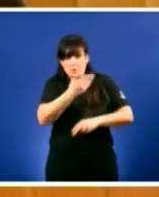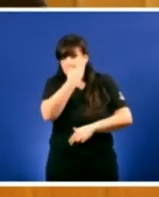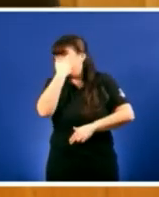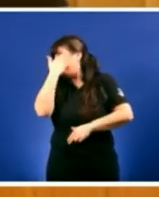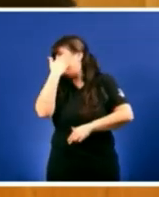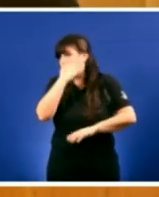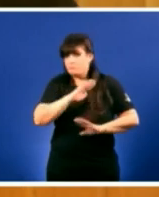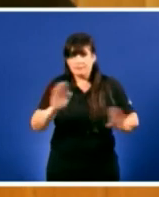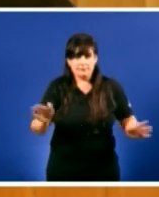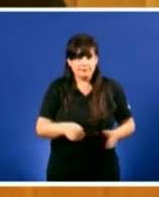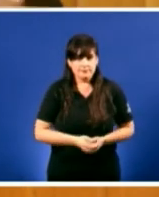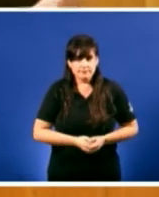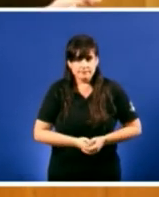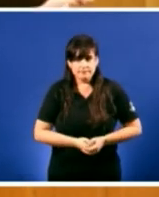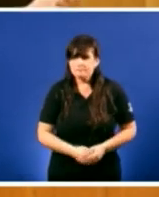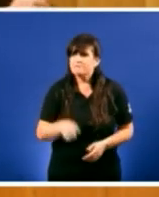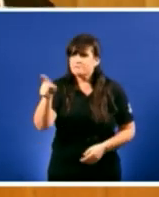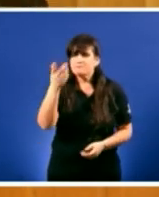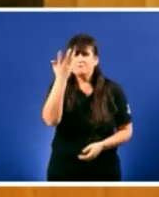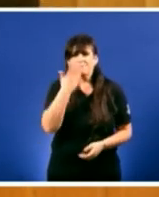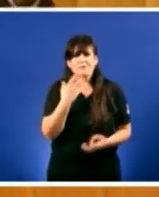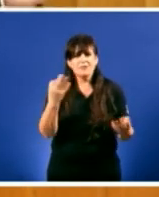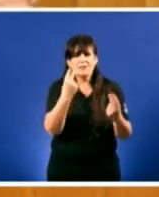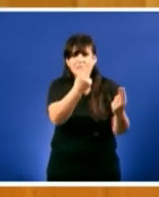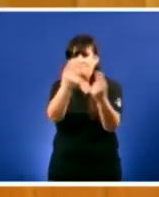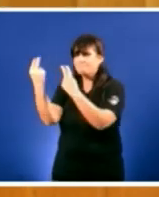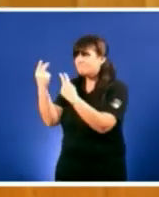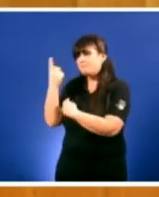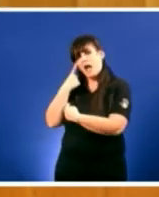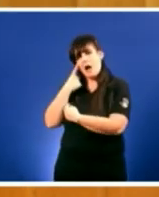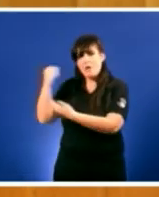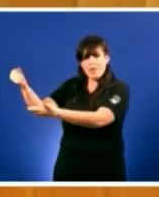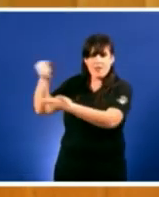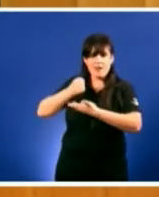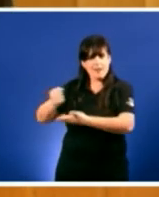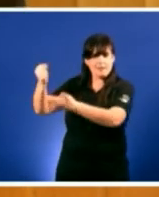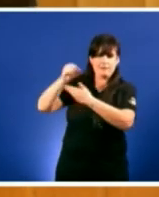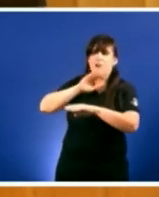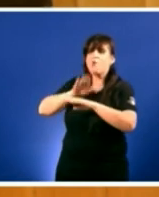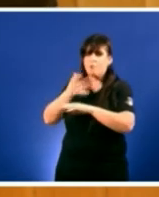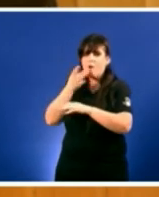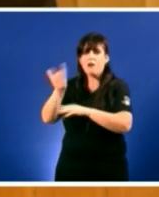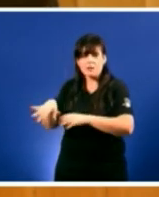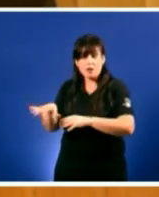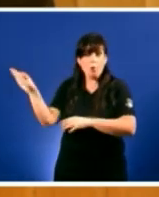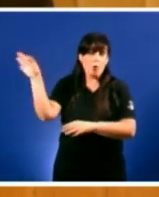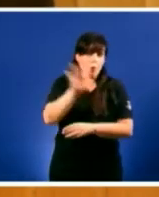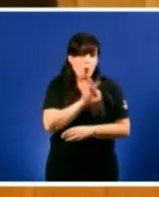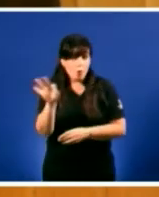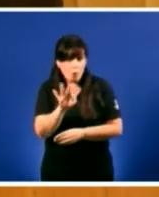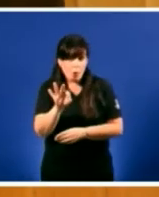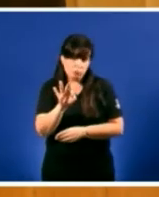prefiriu mirar sempre para atrás para ver a quen lle votaba a culpa ou ampararse en que non ten